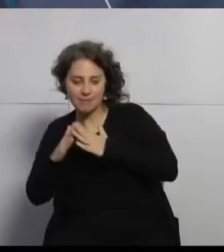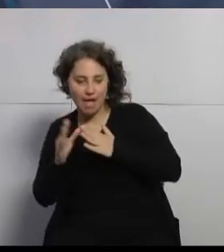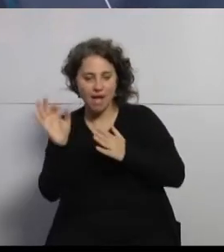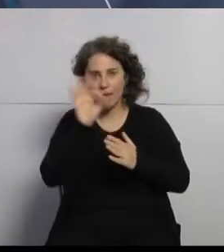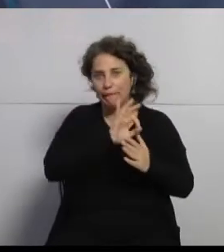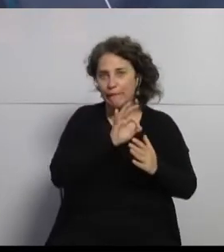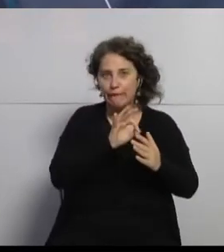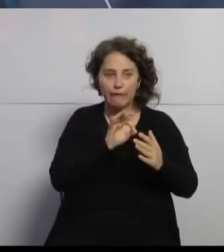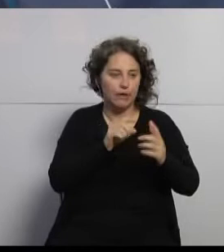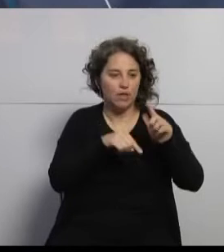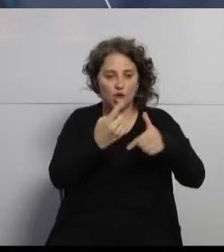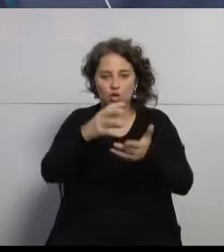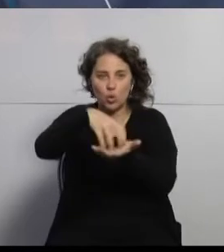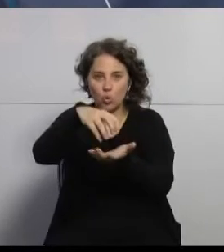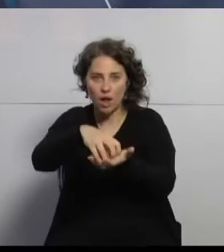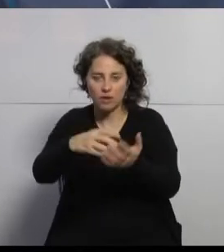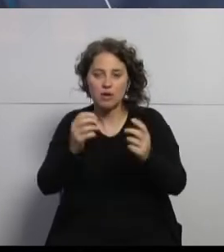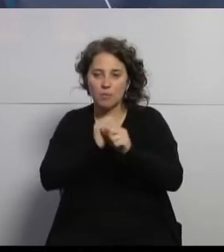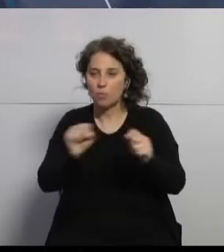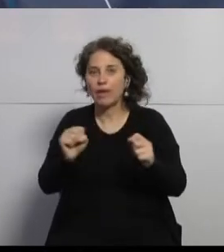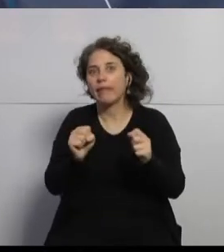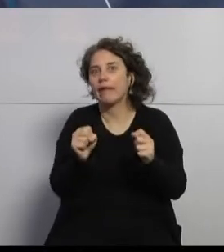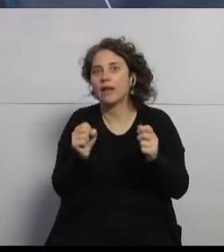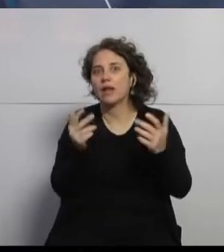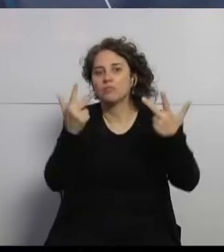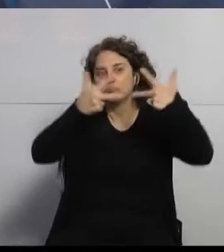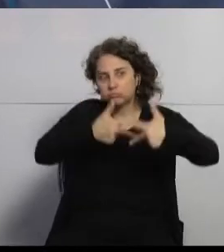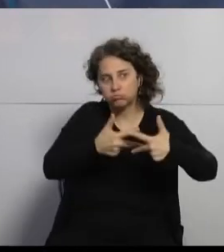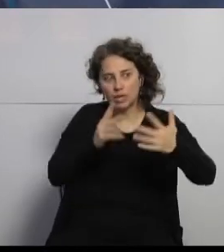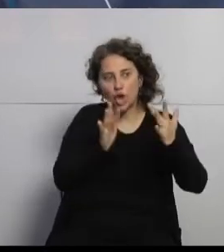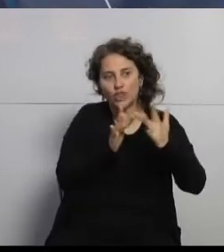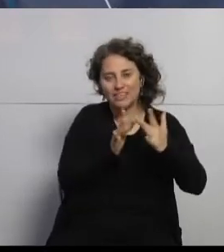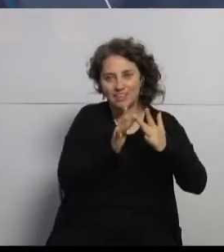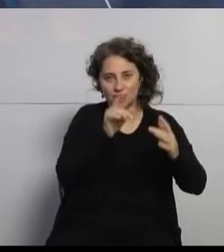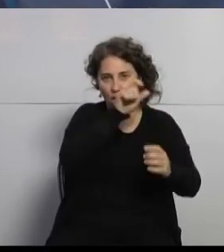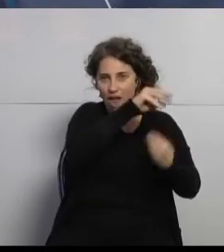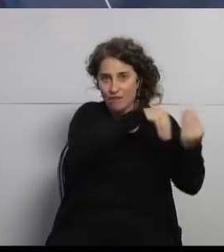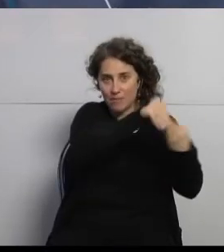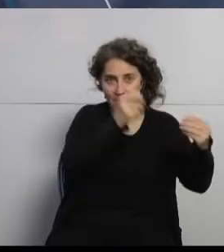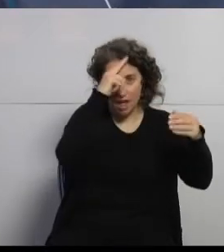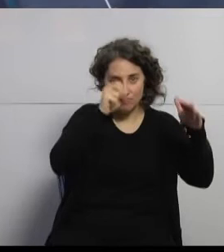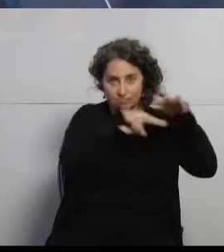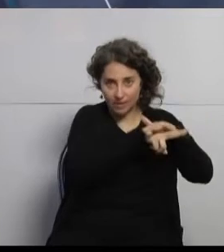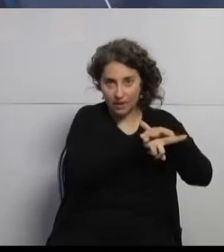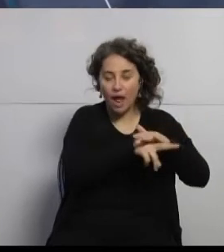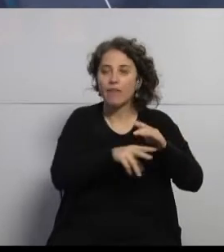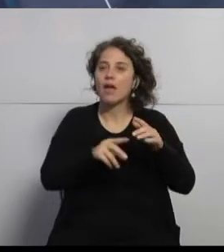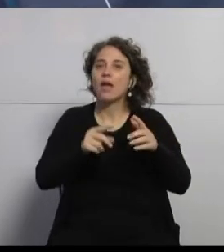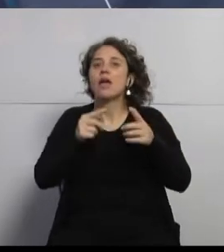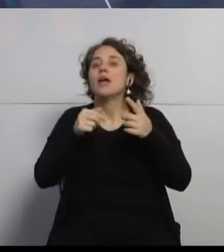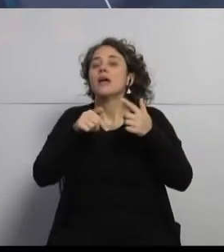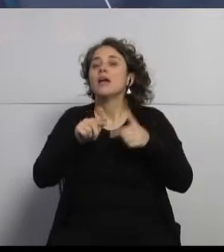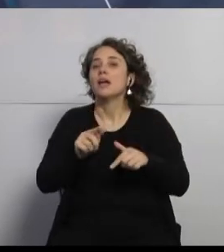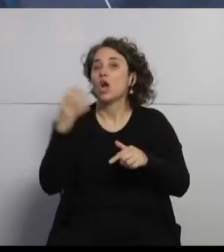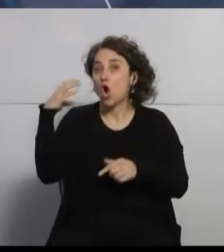sean desde la institución si no tienen el dispositivo. En Colombia varias de las entidades ya les conté